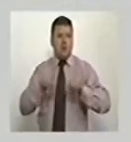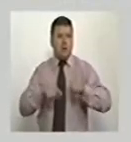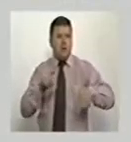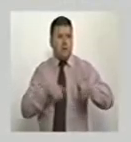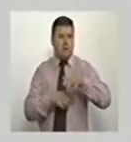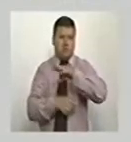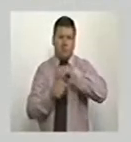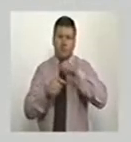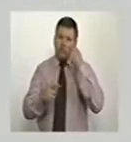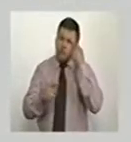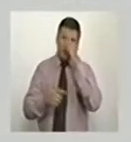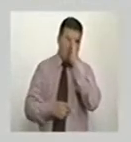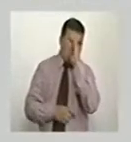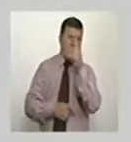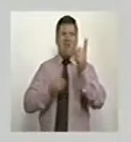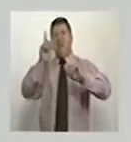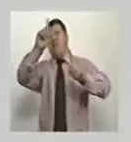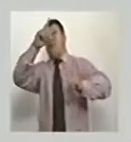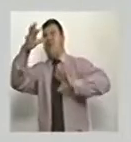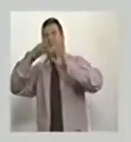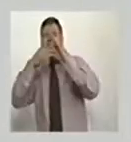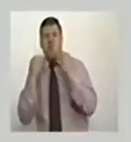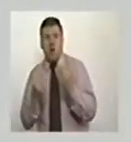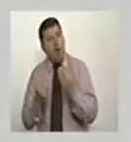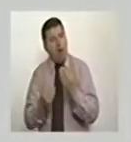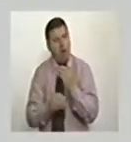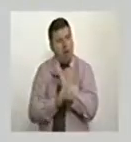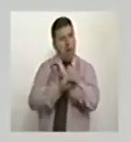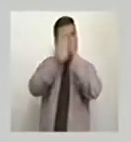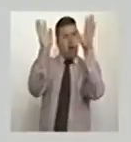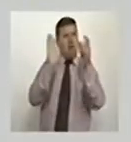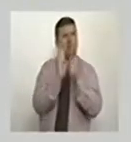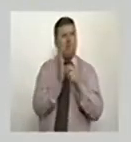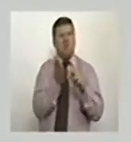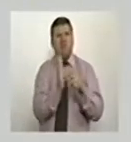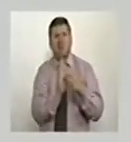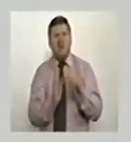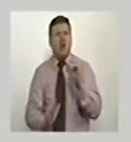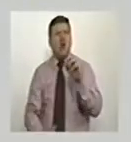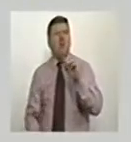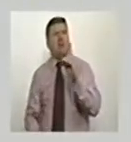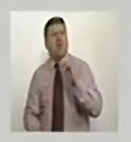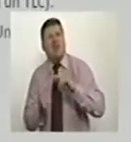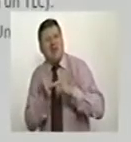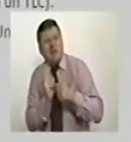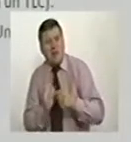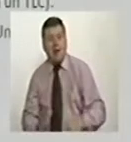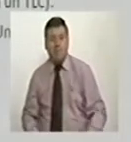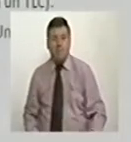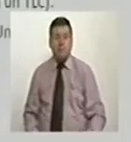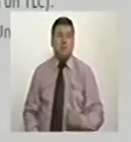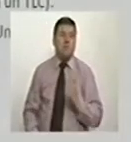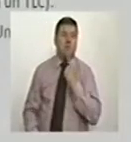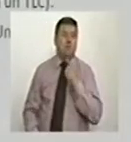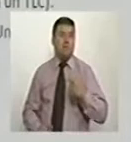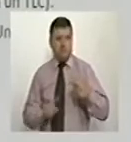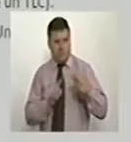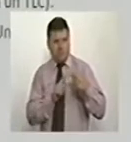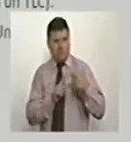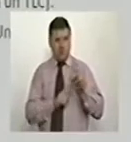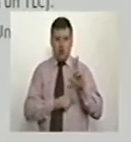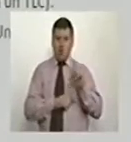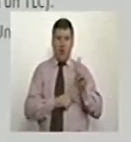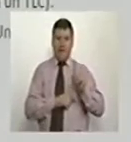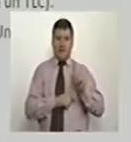suspicacias, dudas, debates sobre qué no es la OCDE. Y vamos a hablar, primero, qué no es la